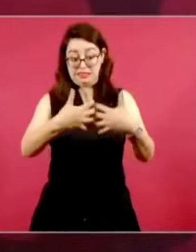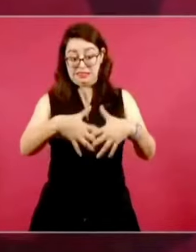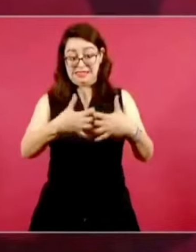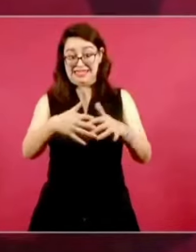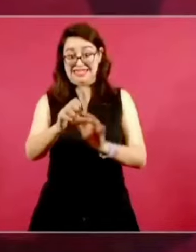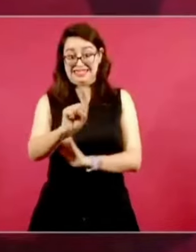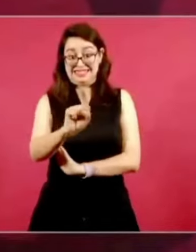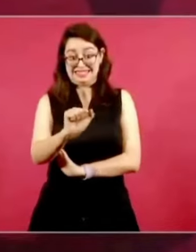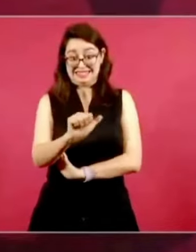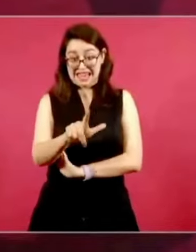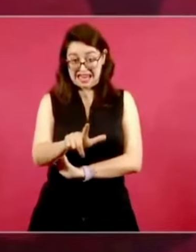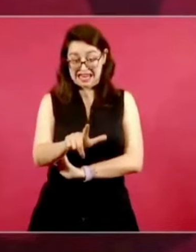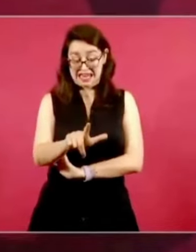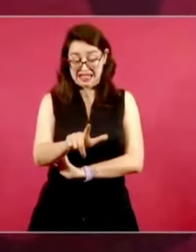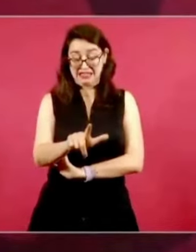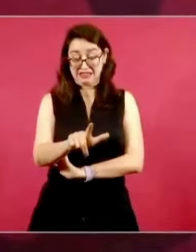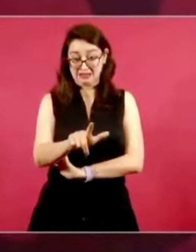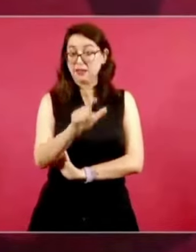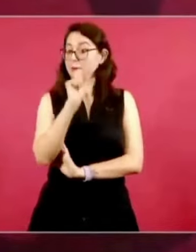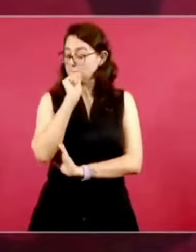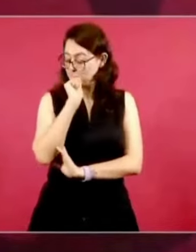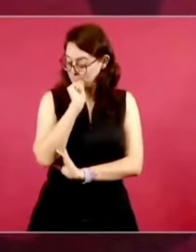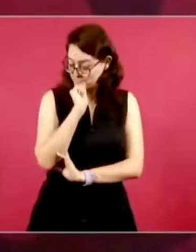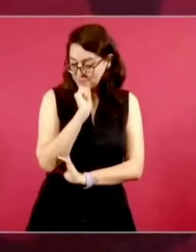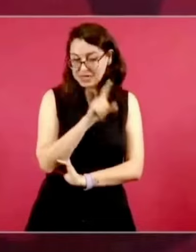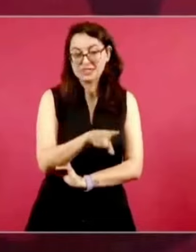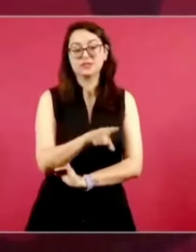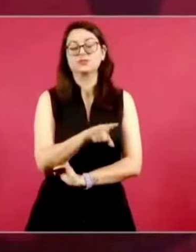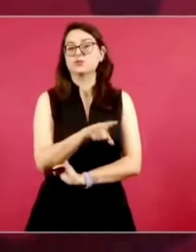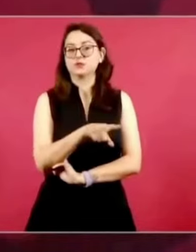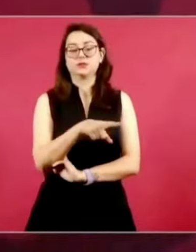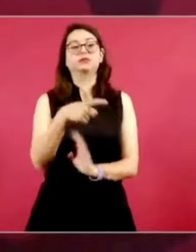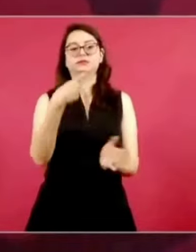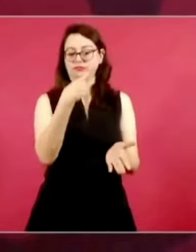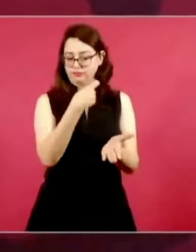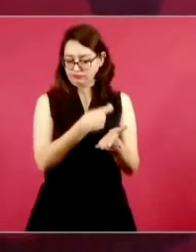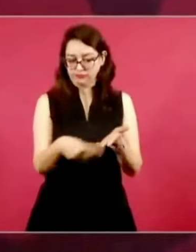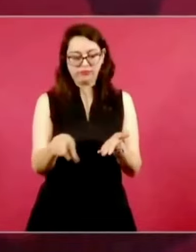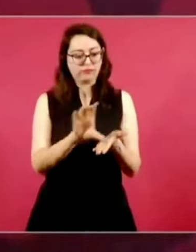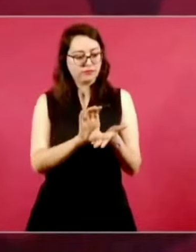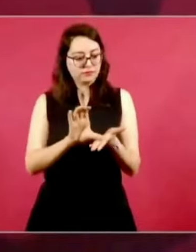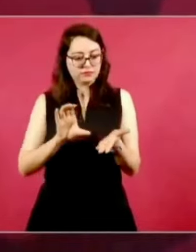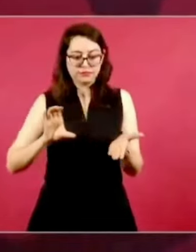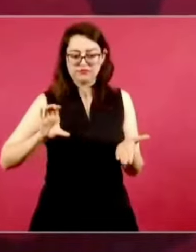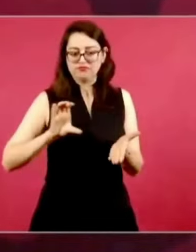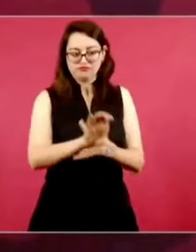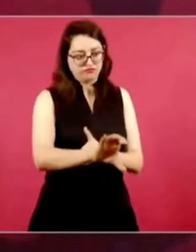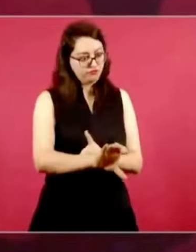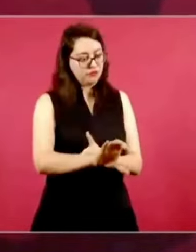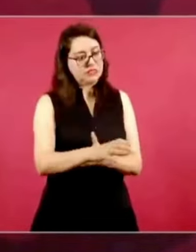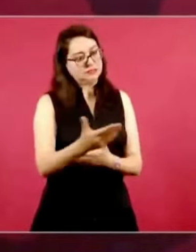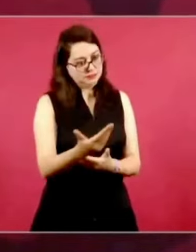de Guerrero Negro,